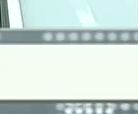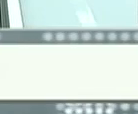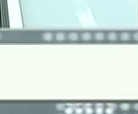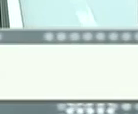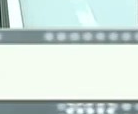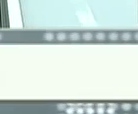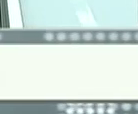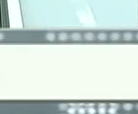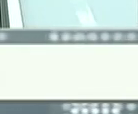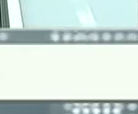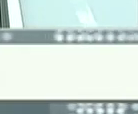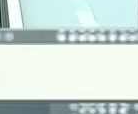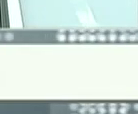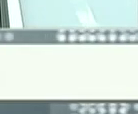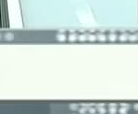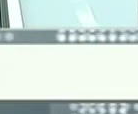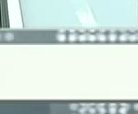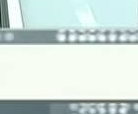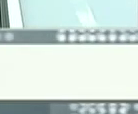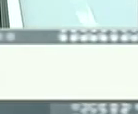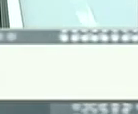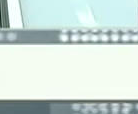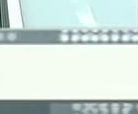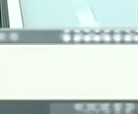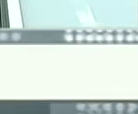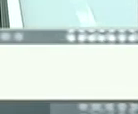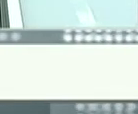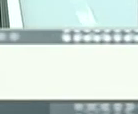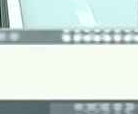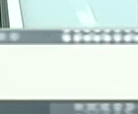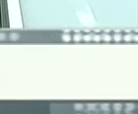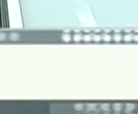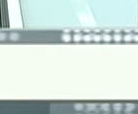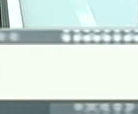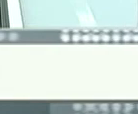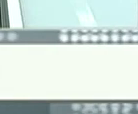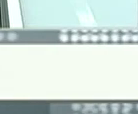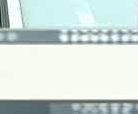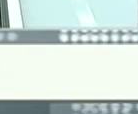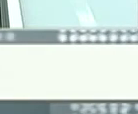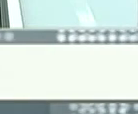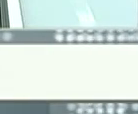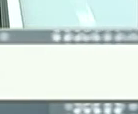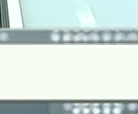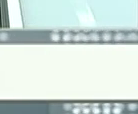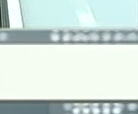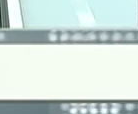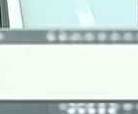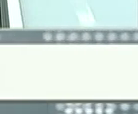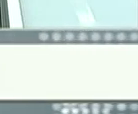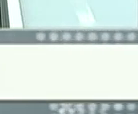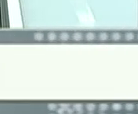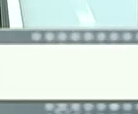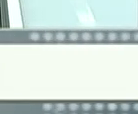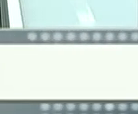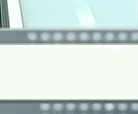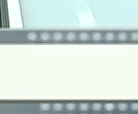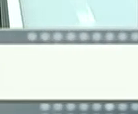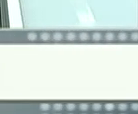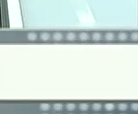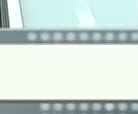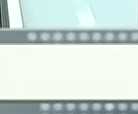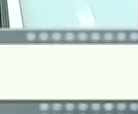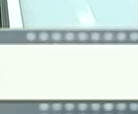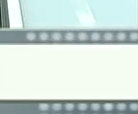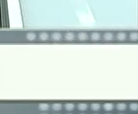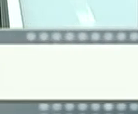quieren estar bien informados sobre nuestro país todo esto hay que hacerlo de manera pedagógica permanente como